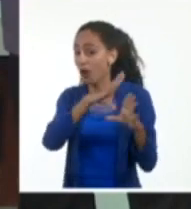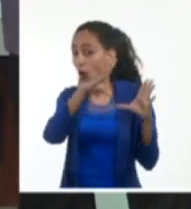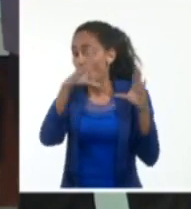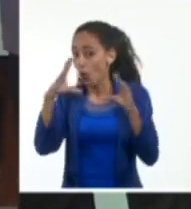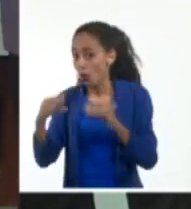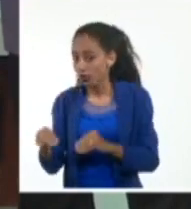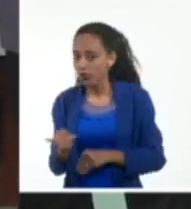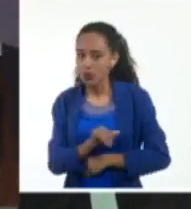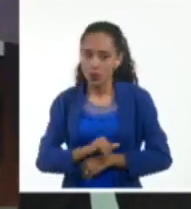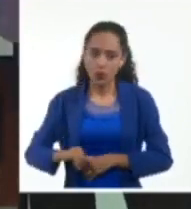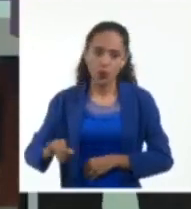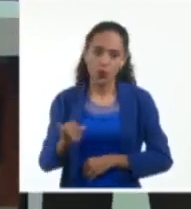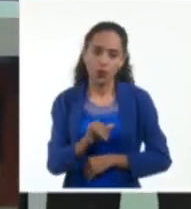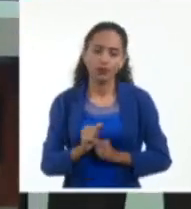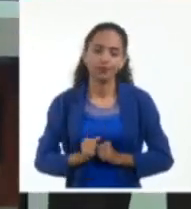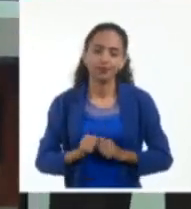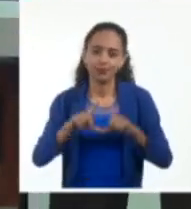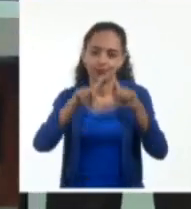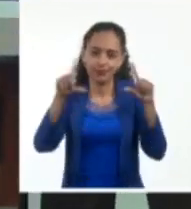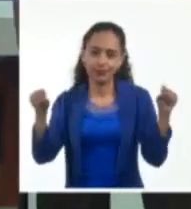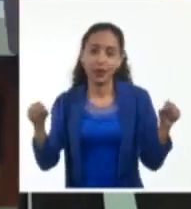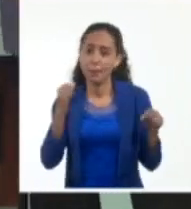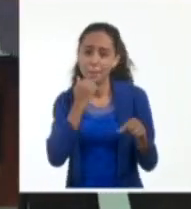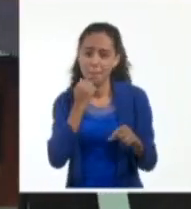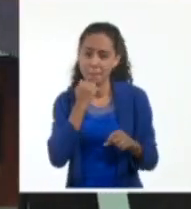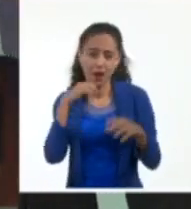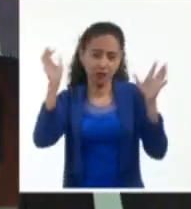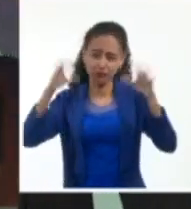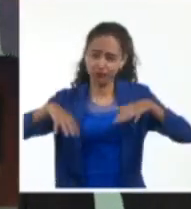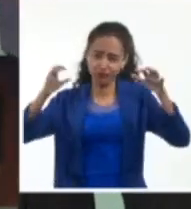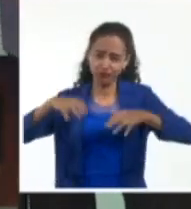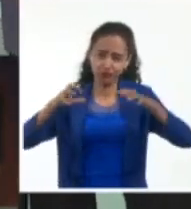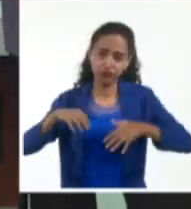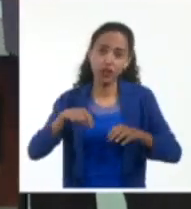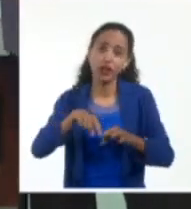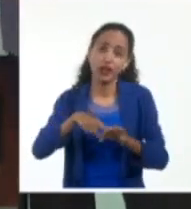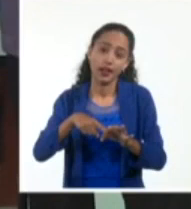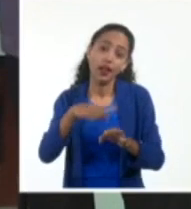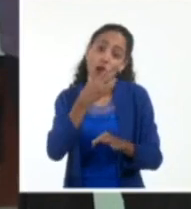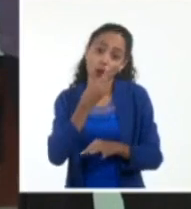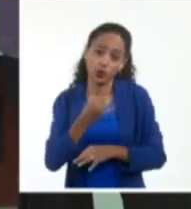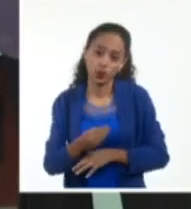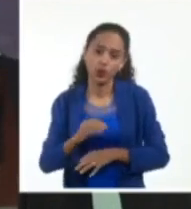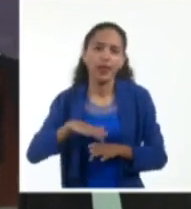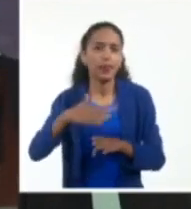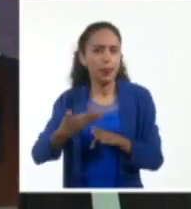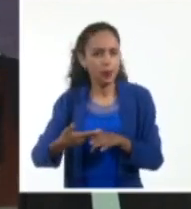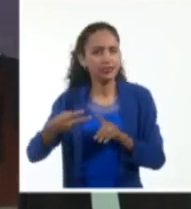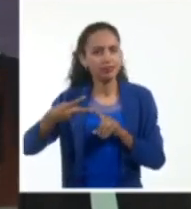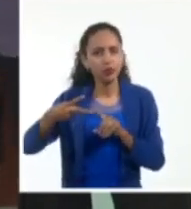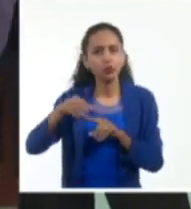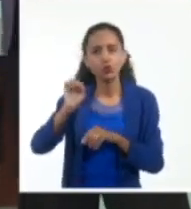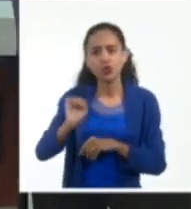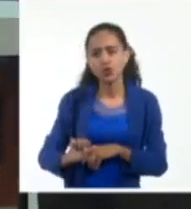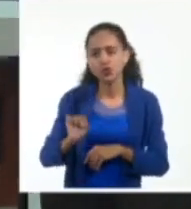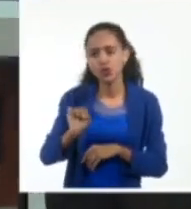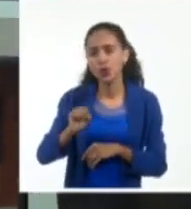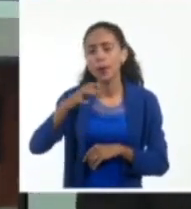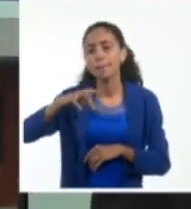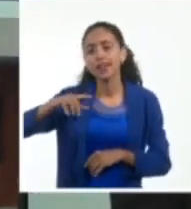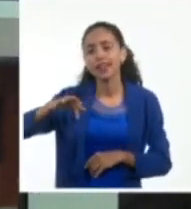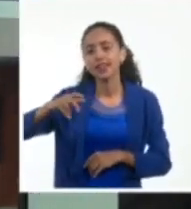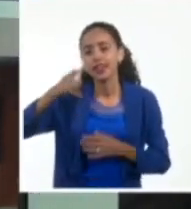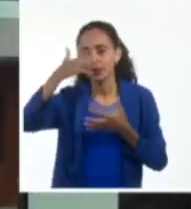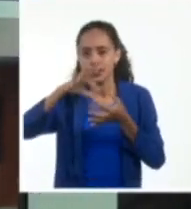resto del territorio nacional. Claro, las más fuertes estarán sobre la isla de la juventud primeramente y después sobre el sur de Pinal de